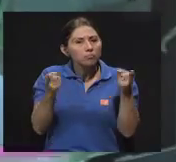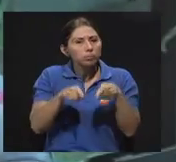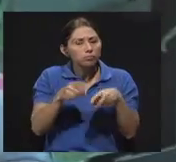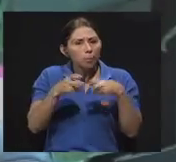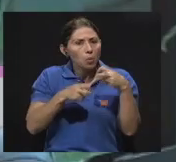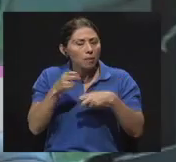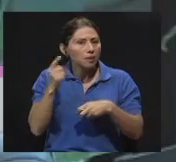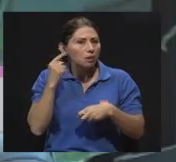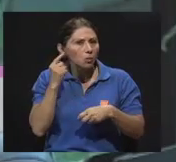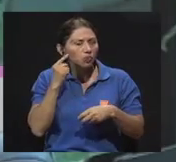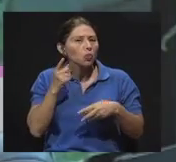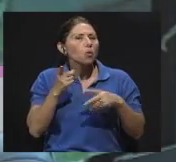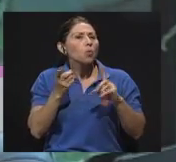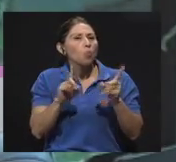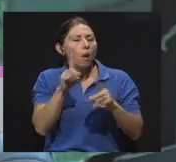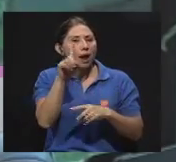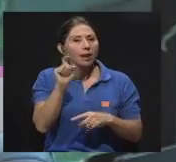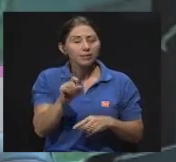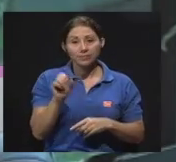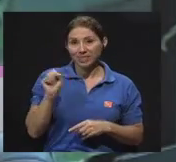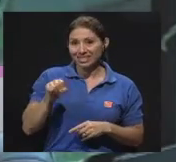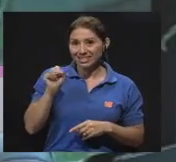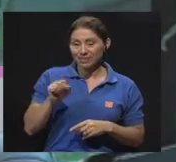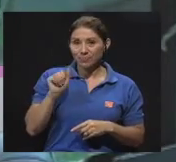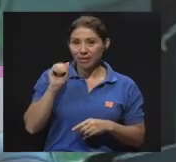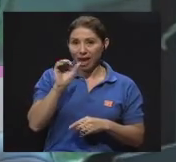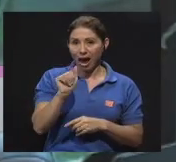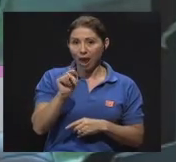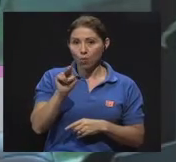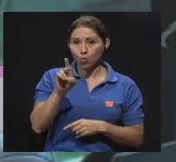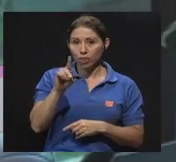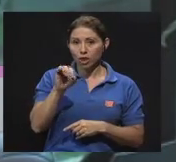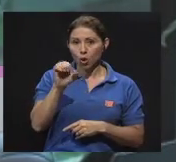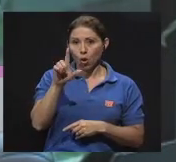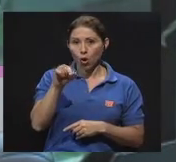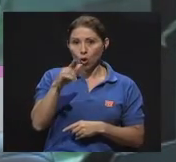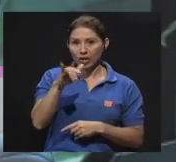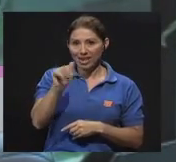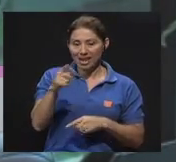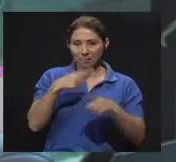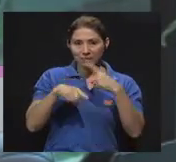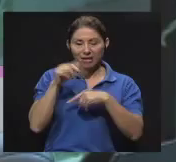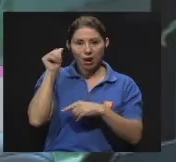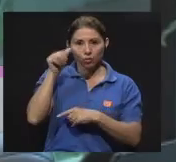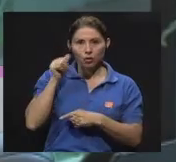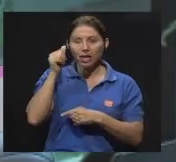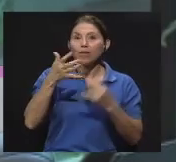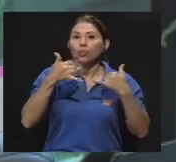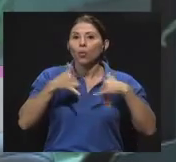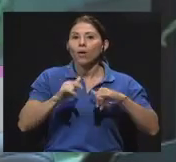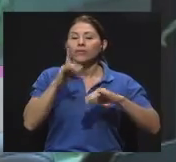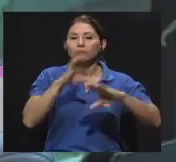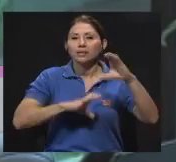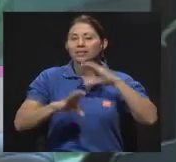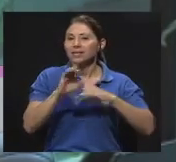Sí, la audiología todavía sigue siendo una ciencia bastante desconocida en el país,